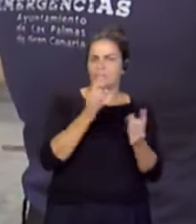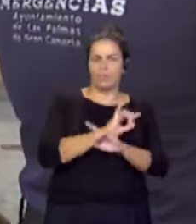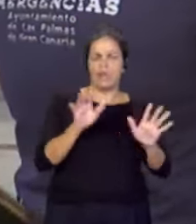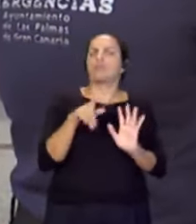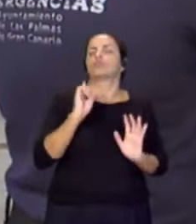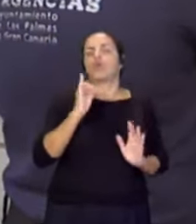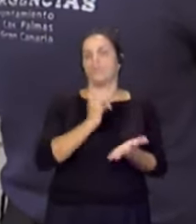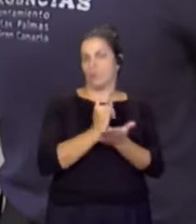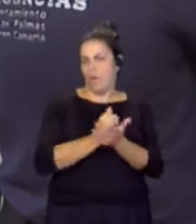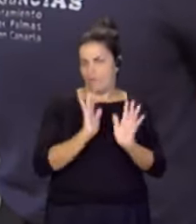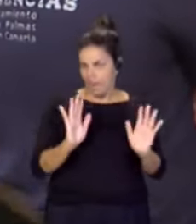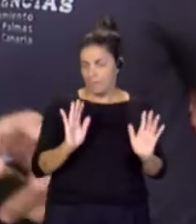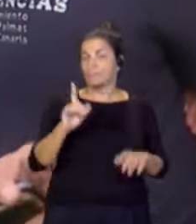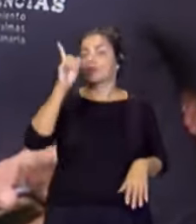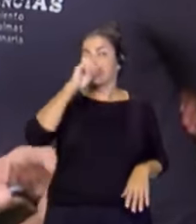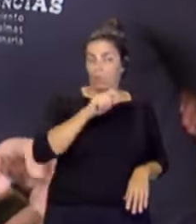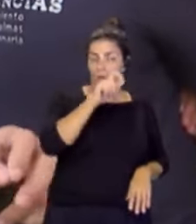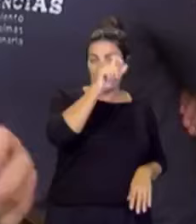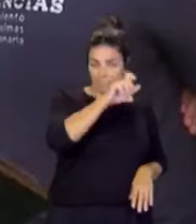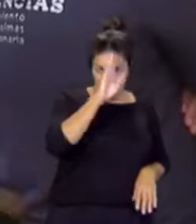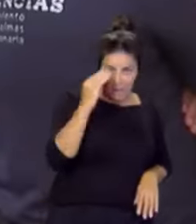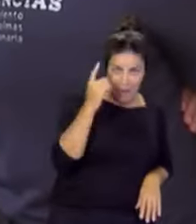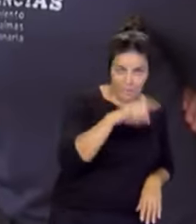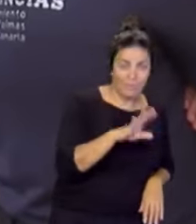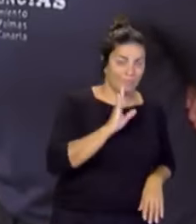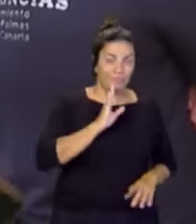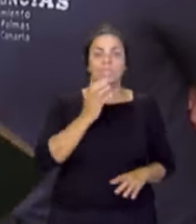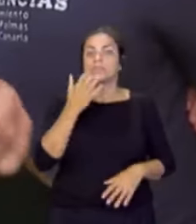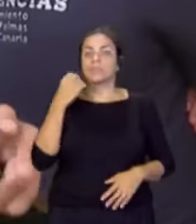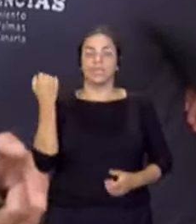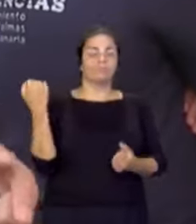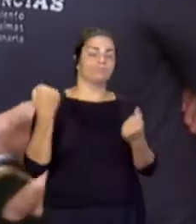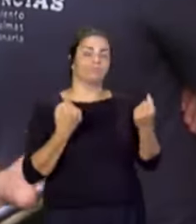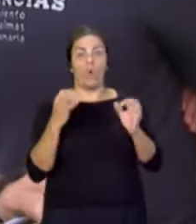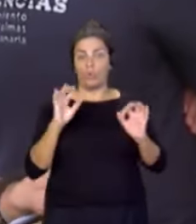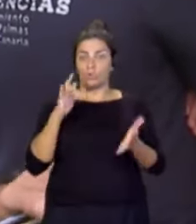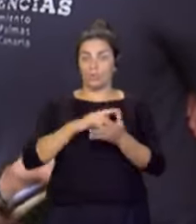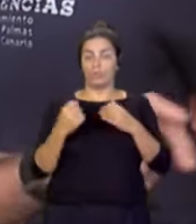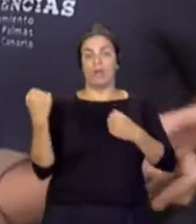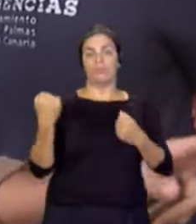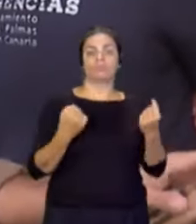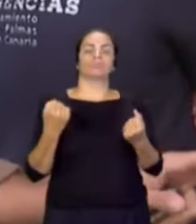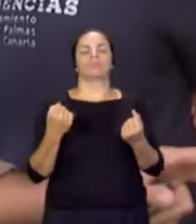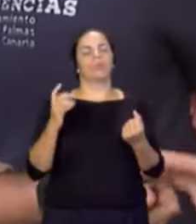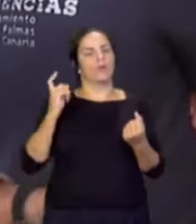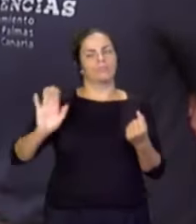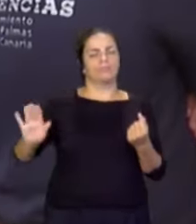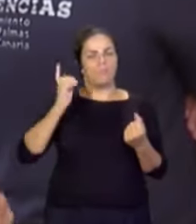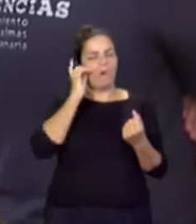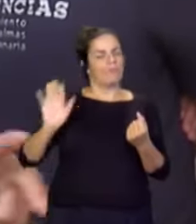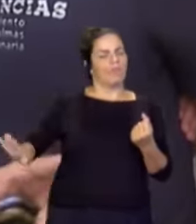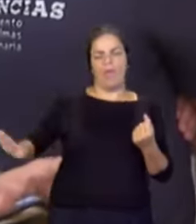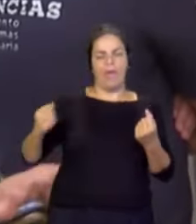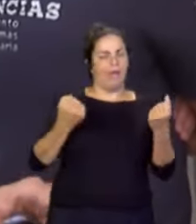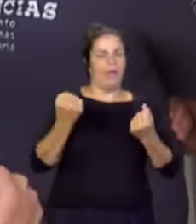prueba. Y recordemos, Pilar, como ya hicimos ayer, que si estamos conduciendo, intentemos, pues, lógicamente, no manejar el móvil y